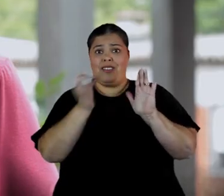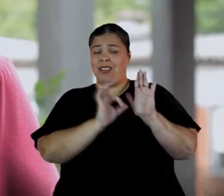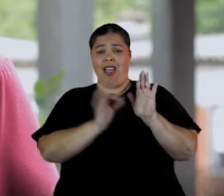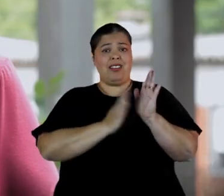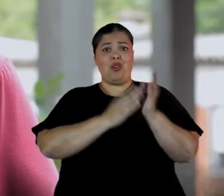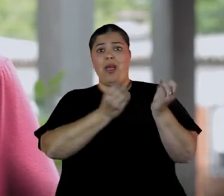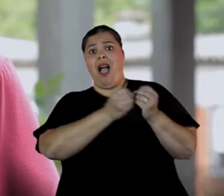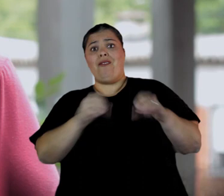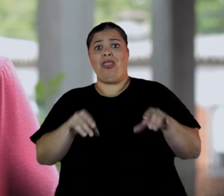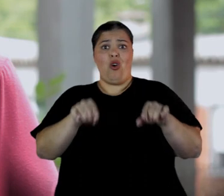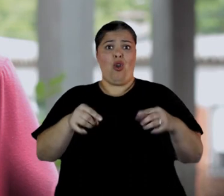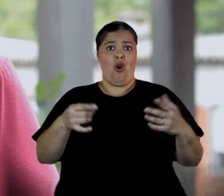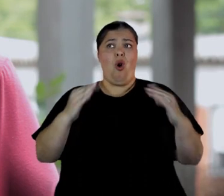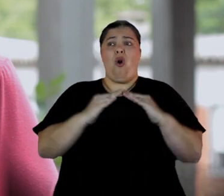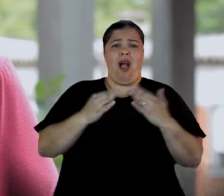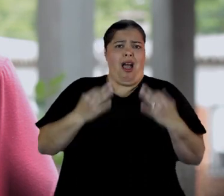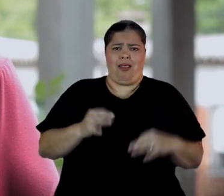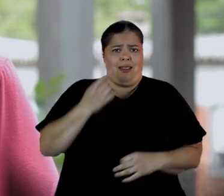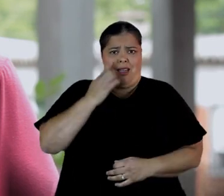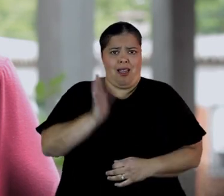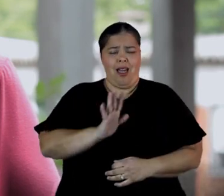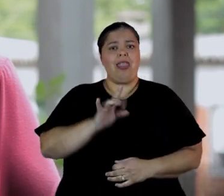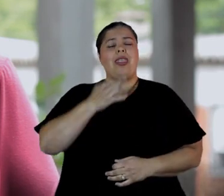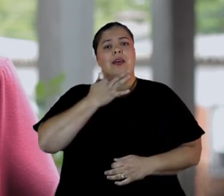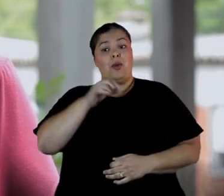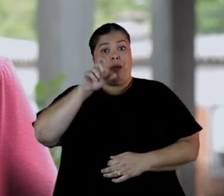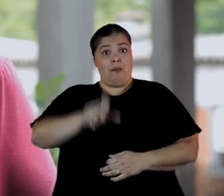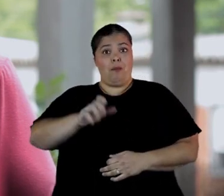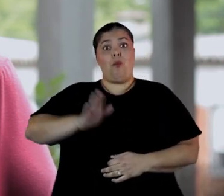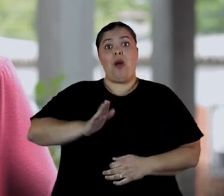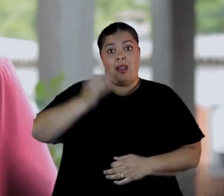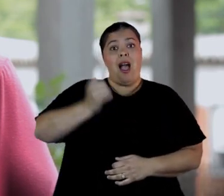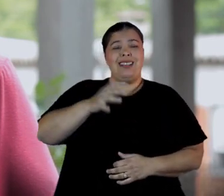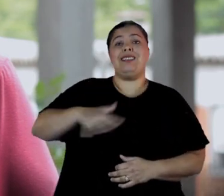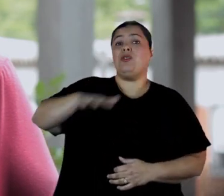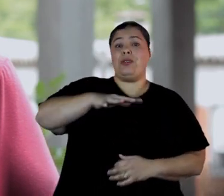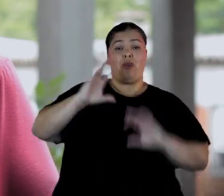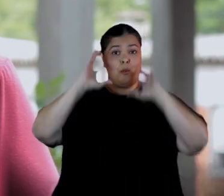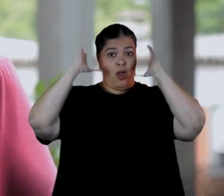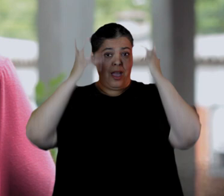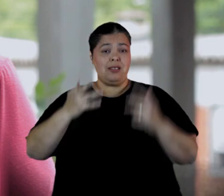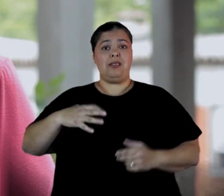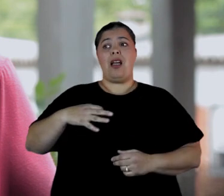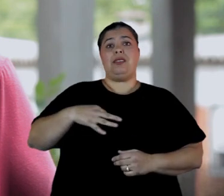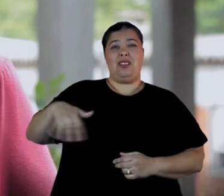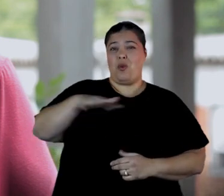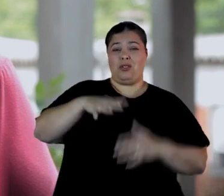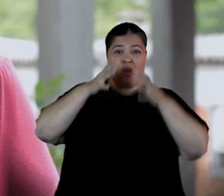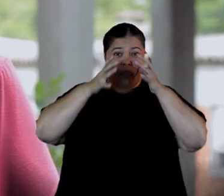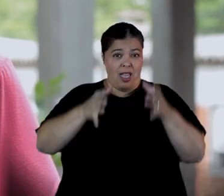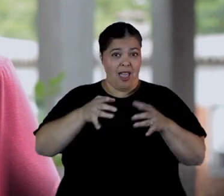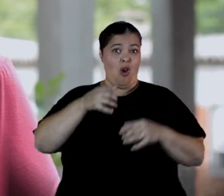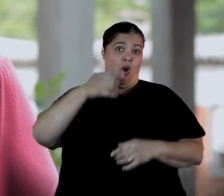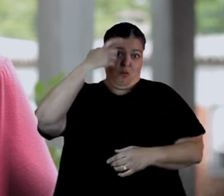En realidad, la mujer, estando en una situación de violencia y de riesgo, tanto por ella y por sus hijos, puede